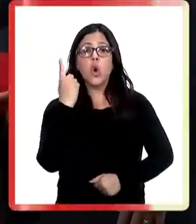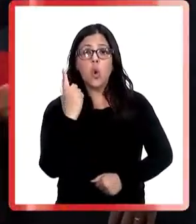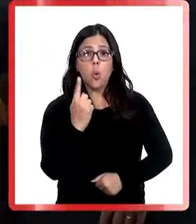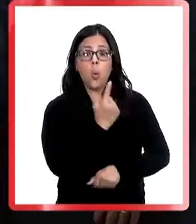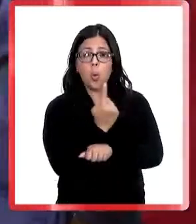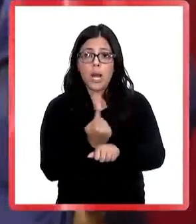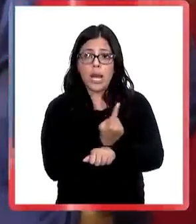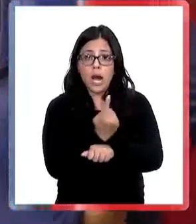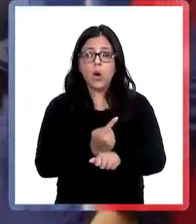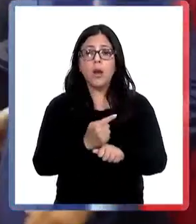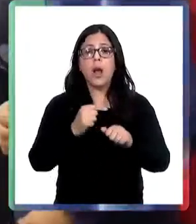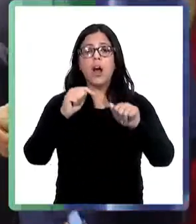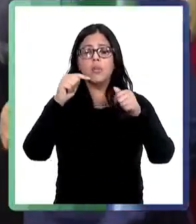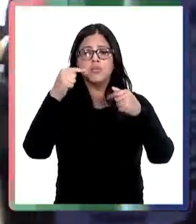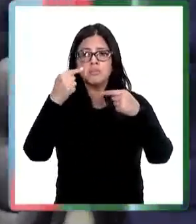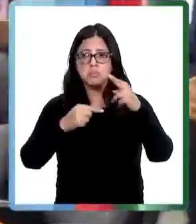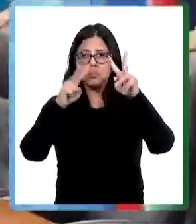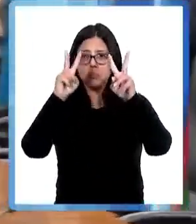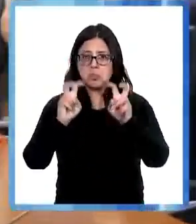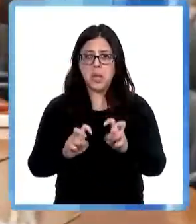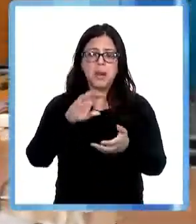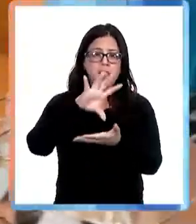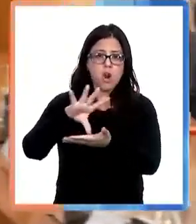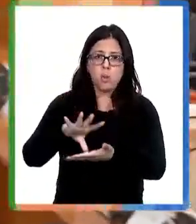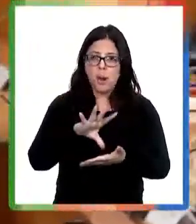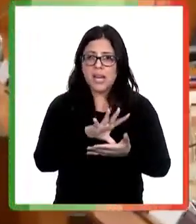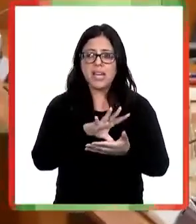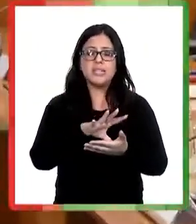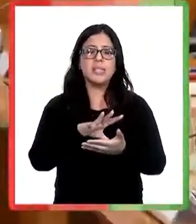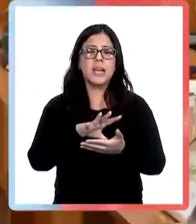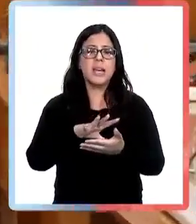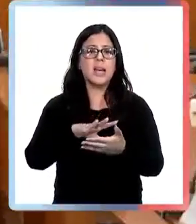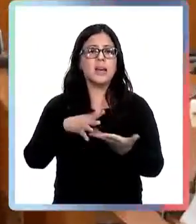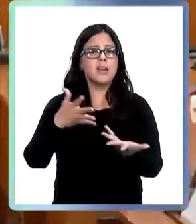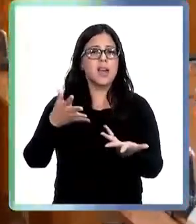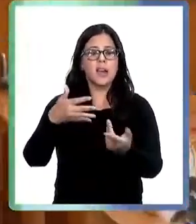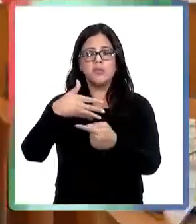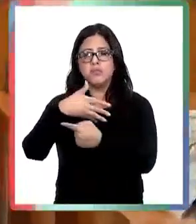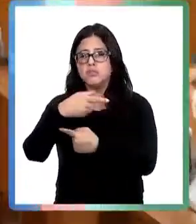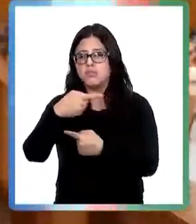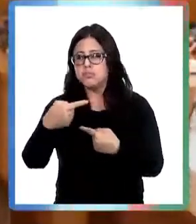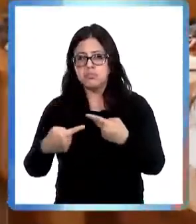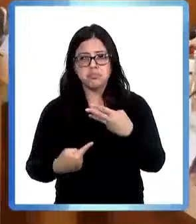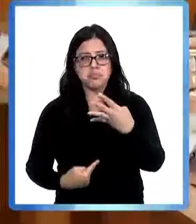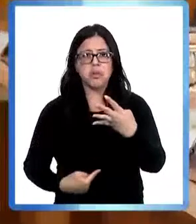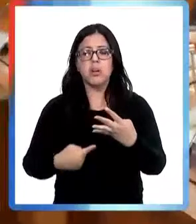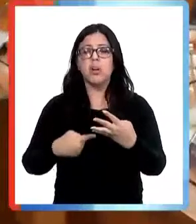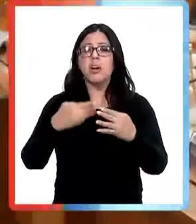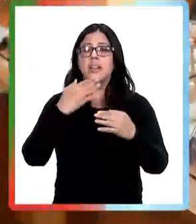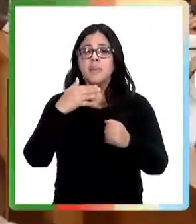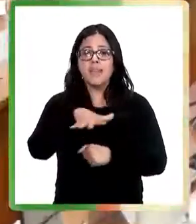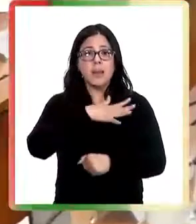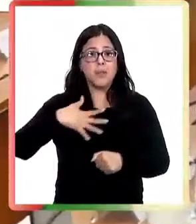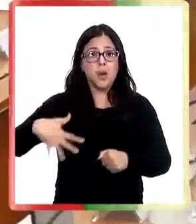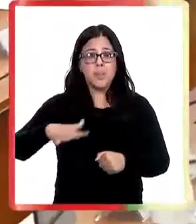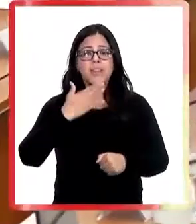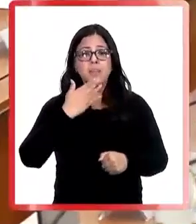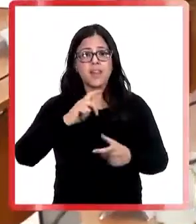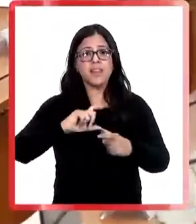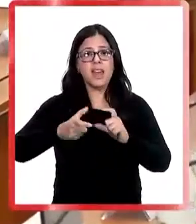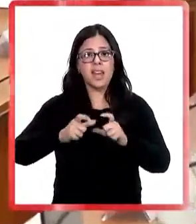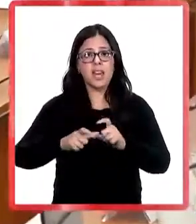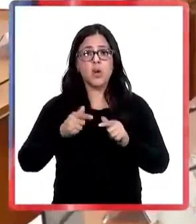con el secretario de Estado de Estados Unidos, Anthony Blinken. En la cita, que tuvo una duración de una hora, se abordaron temas